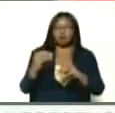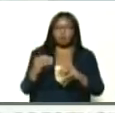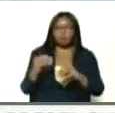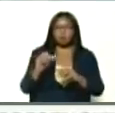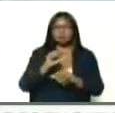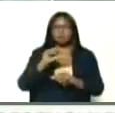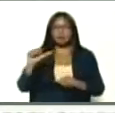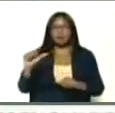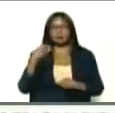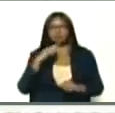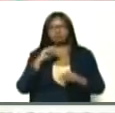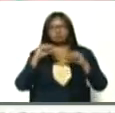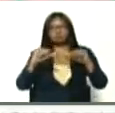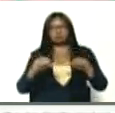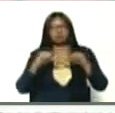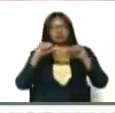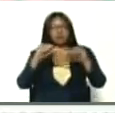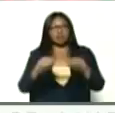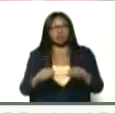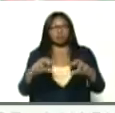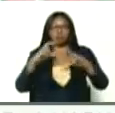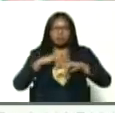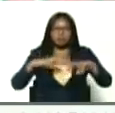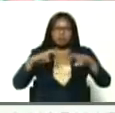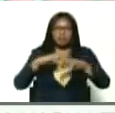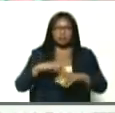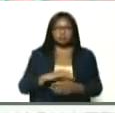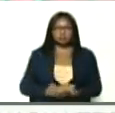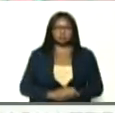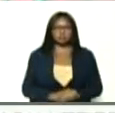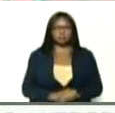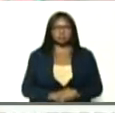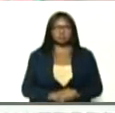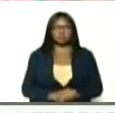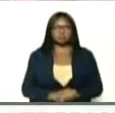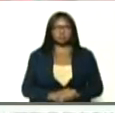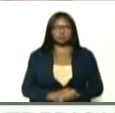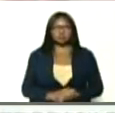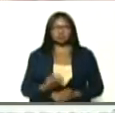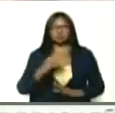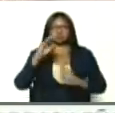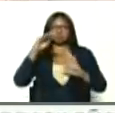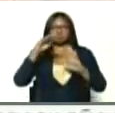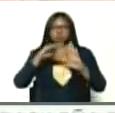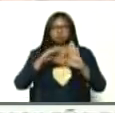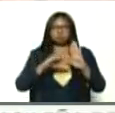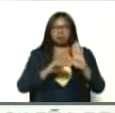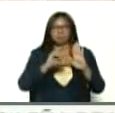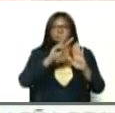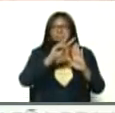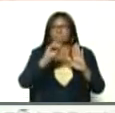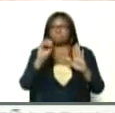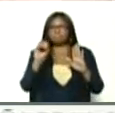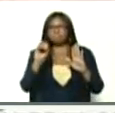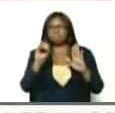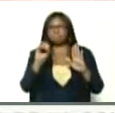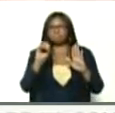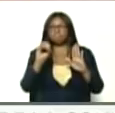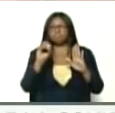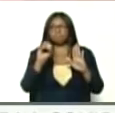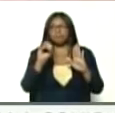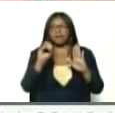semanales, permanentes, estábamos en, estábamos disminuyendo, y llevamos ya por 20 casos, por cada 100 mil,